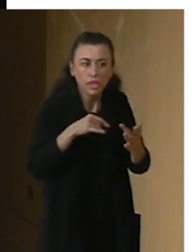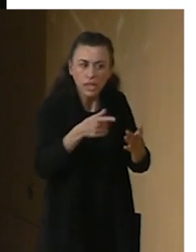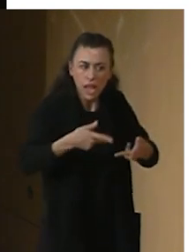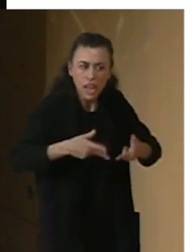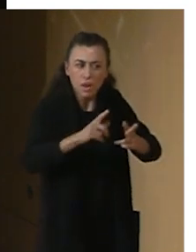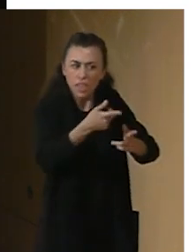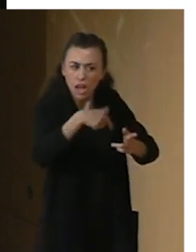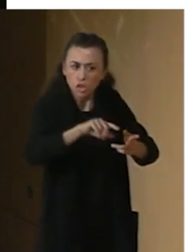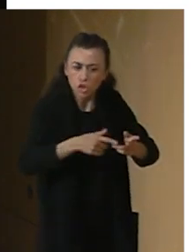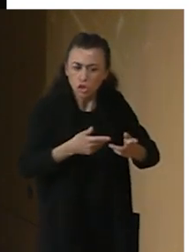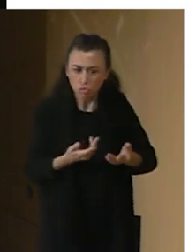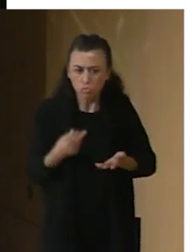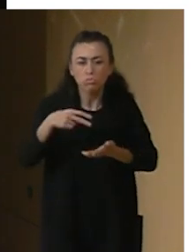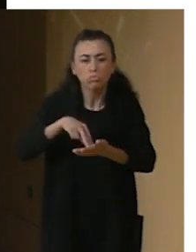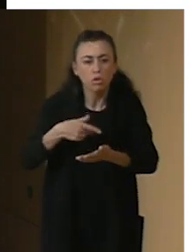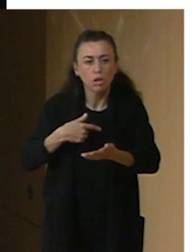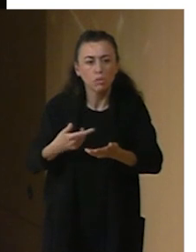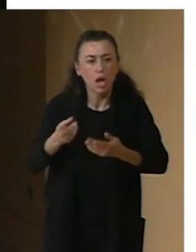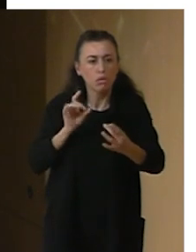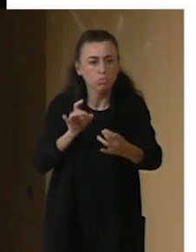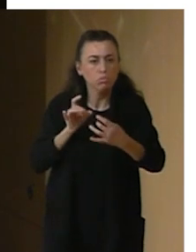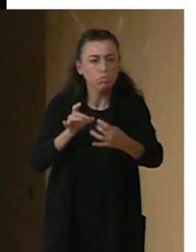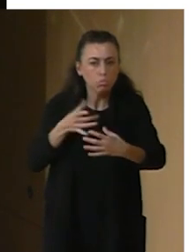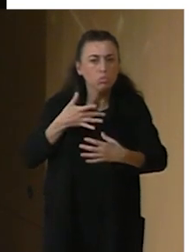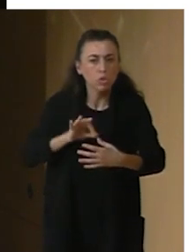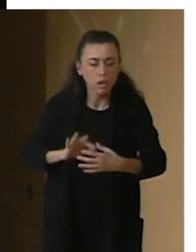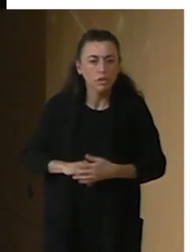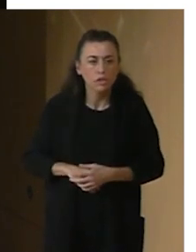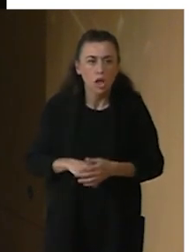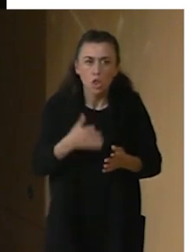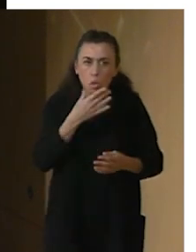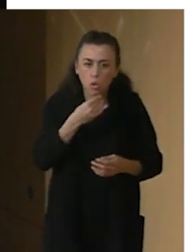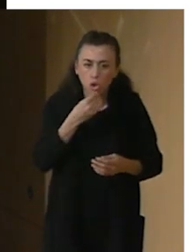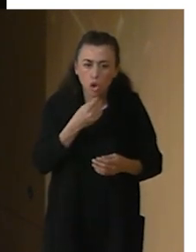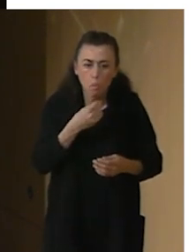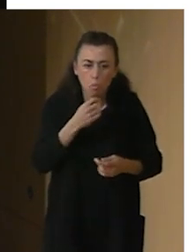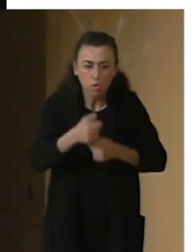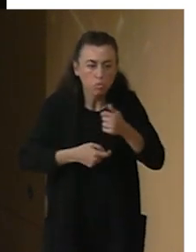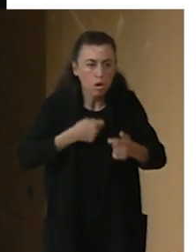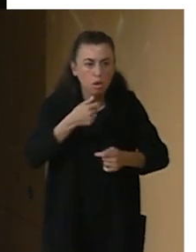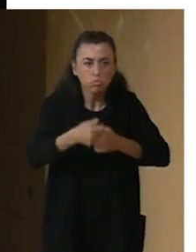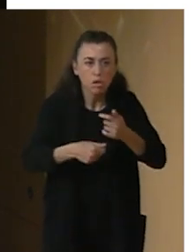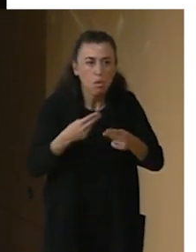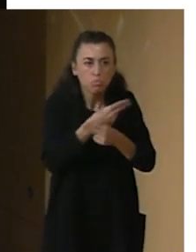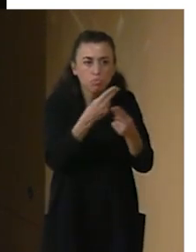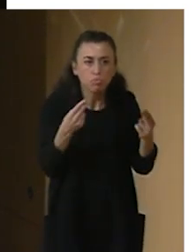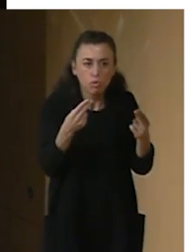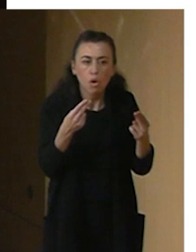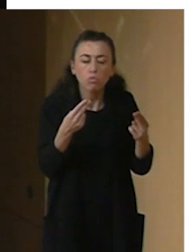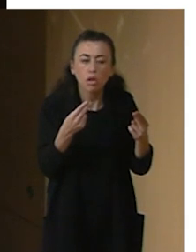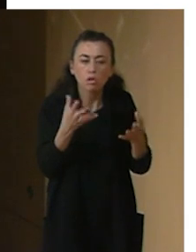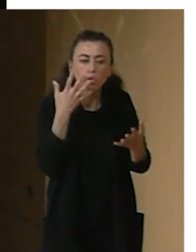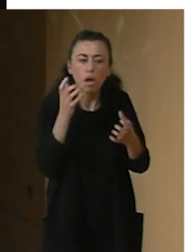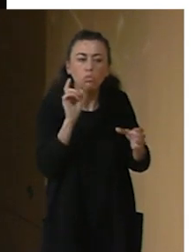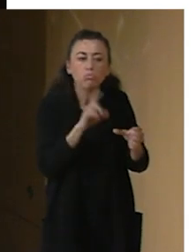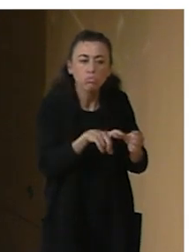muy bonito ver cómo gradualmente el público se hace partícipe del espectáculo y termina